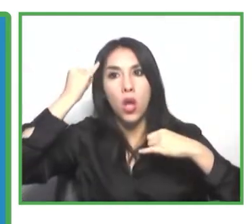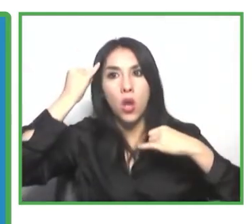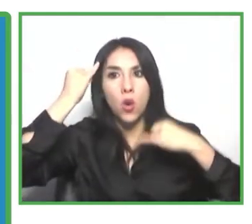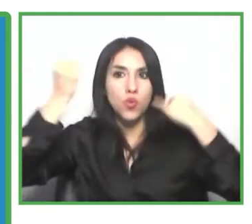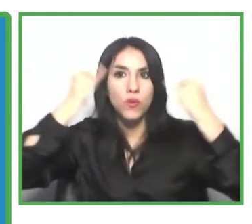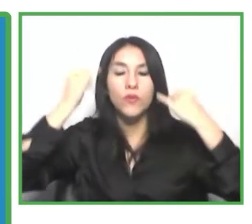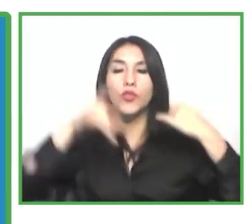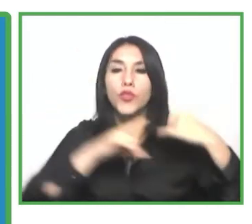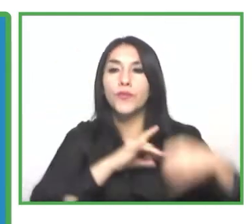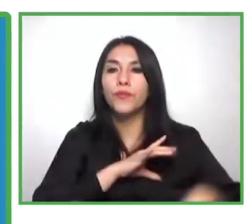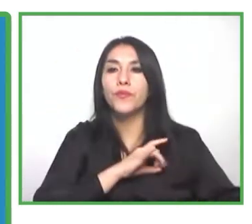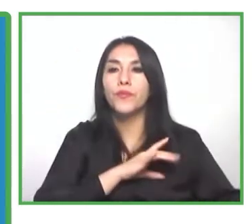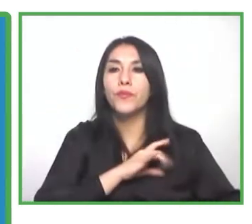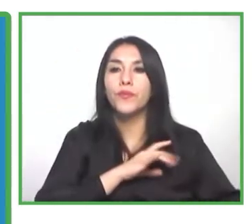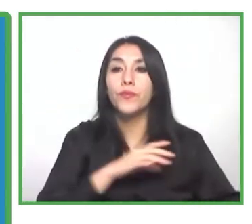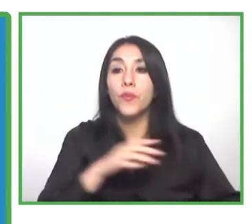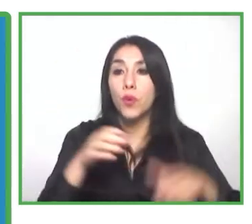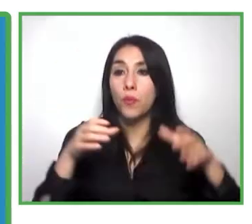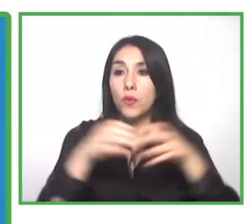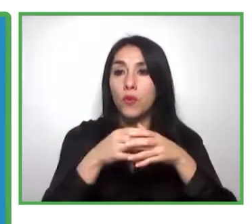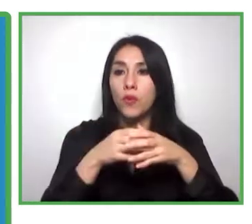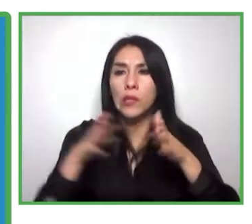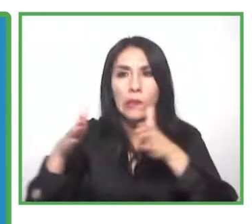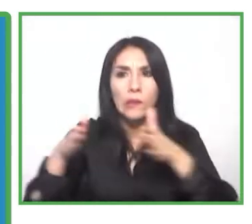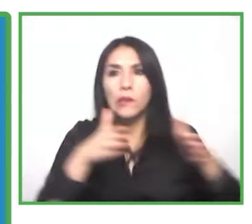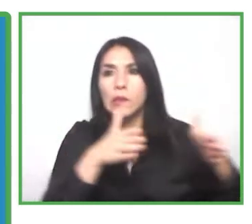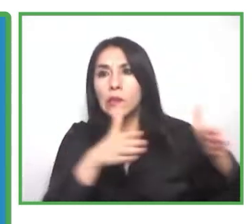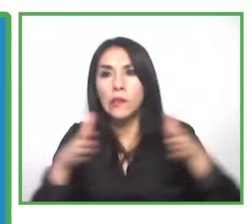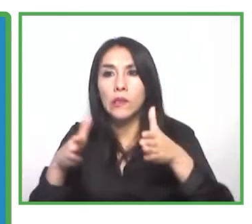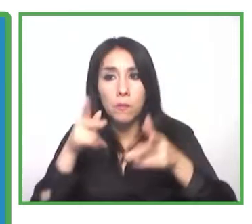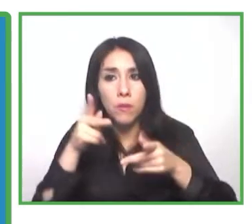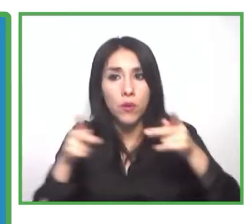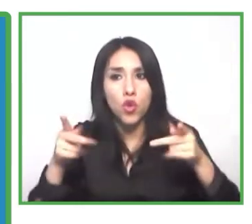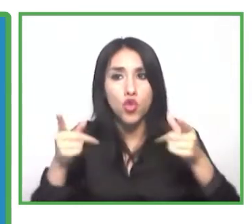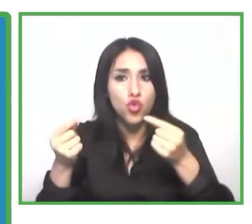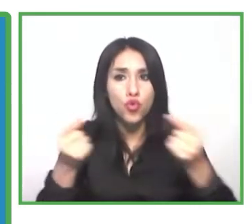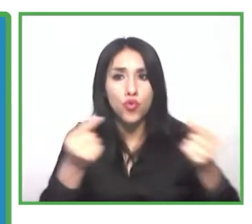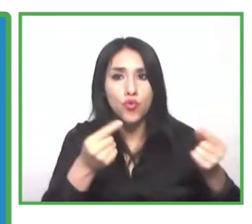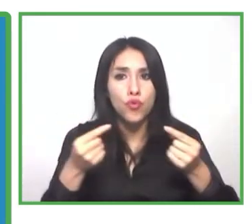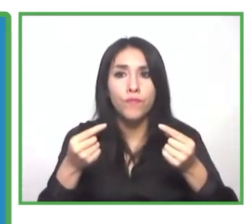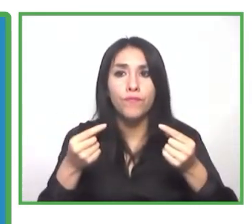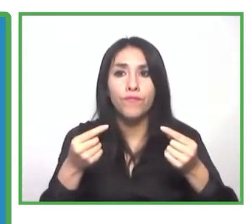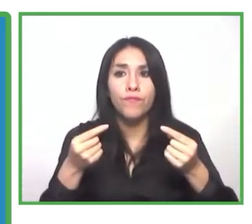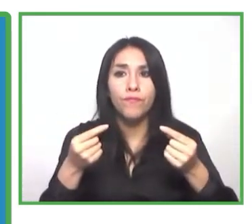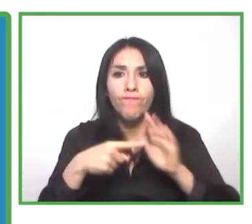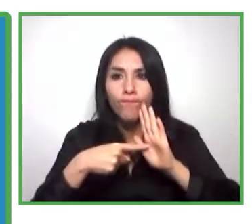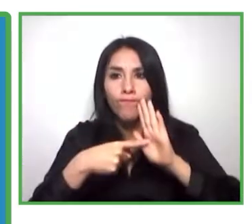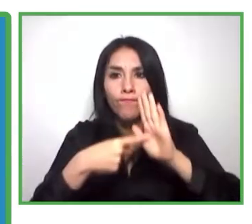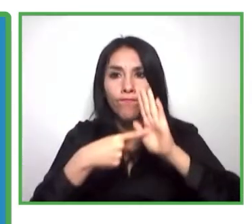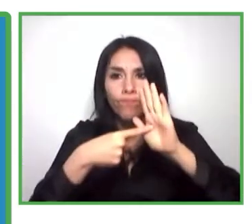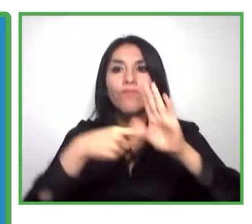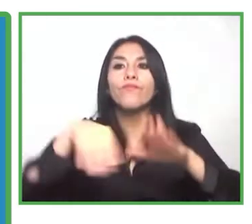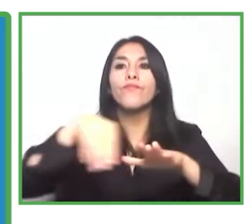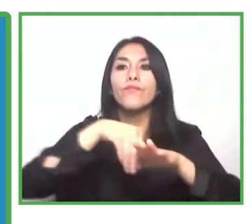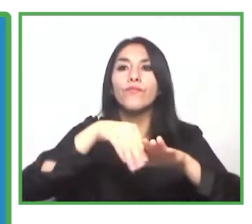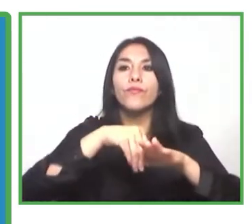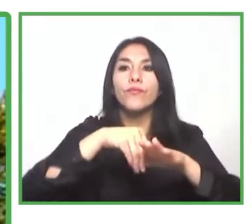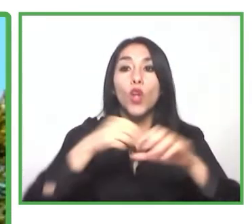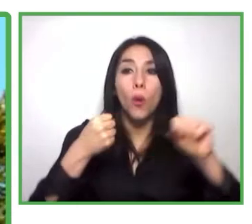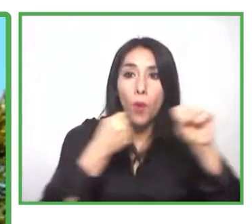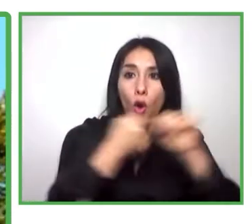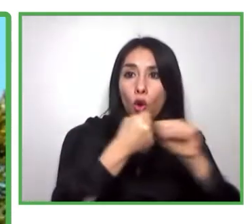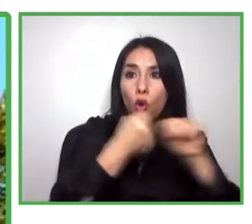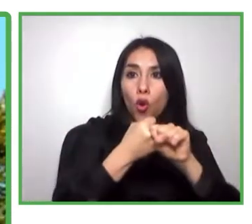¿cómo lo hacemos? ¿Y de dónde se mueve Expo Inclusión para apoyar en esa mirada? Lo hacemos visibilizando, mostrando la